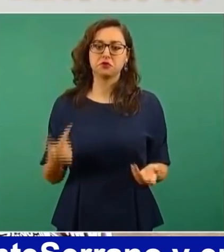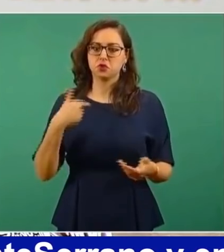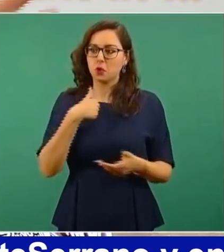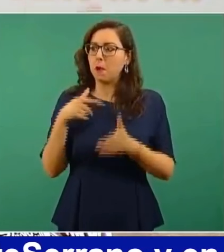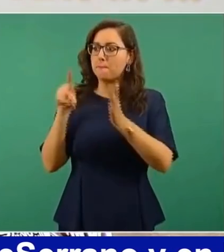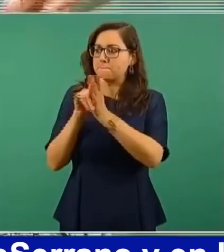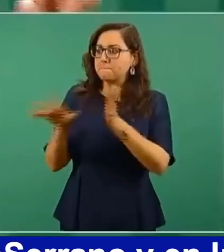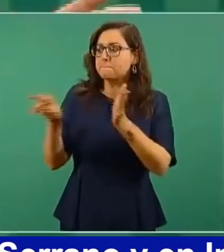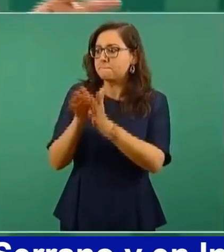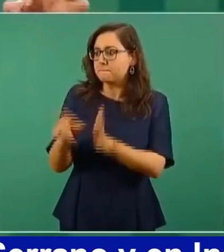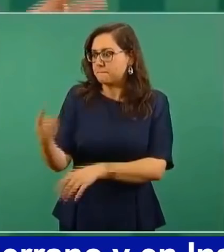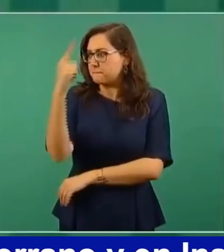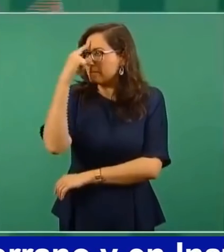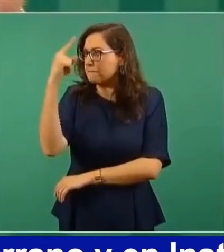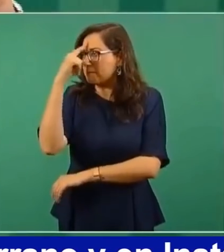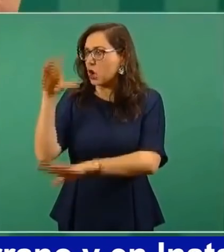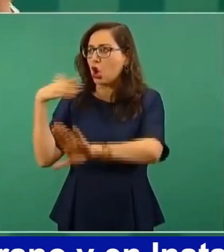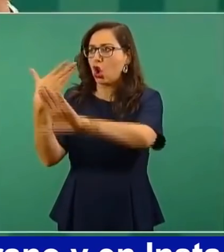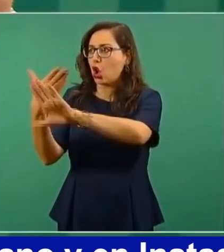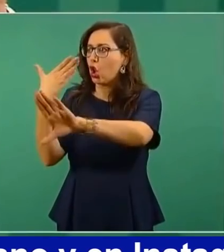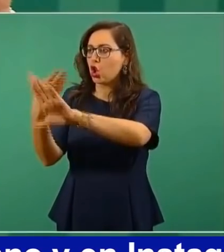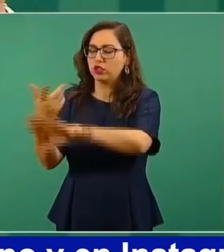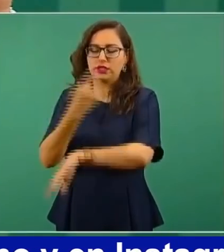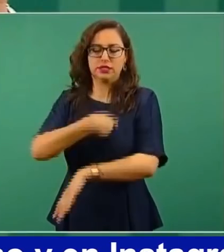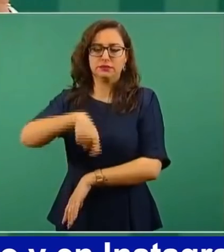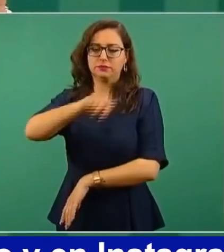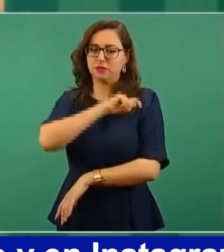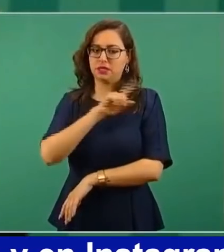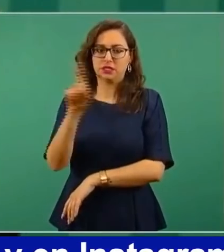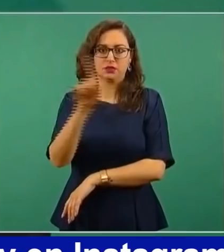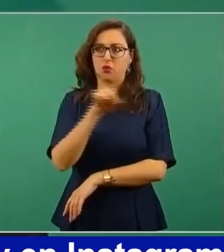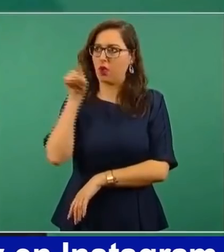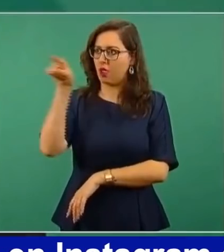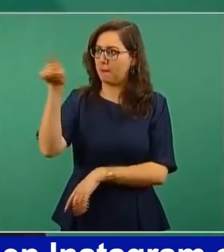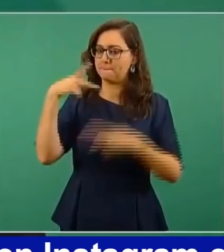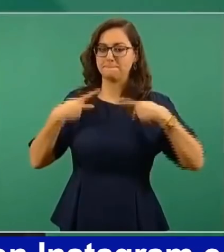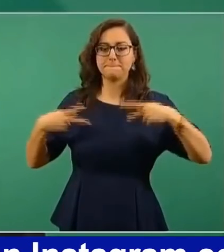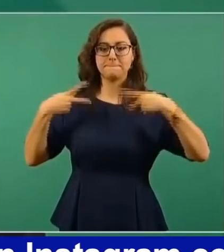piense que es una fijación en contra de España. Respeto mucho al pueblo español.